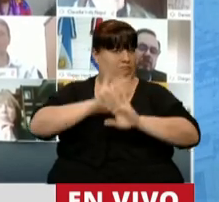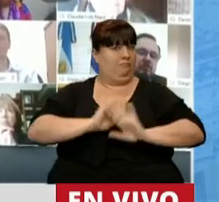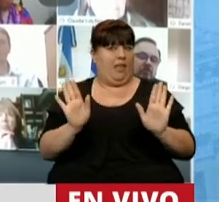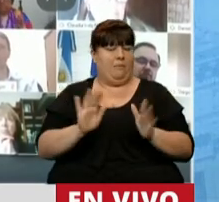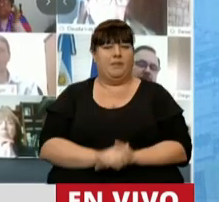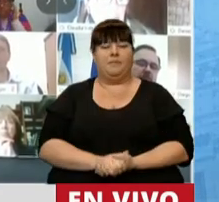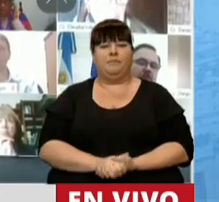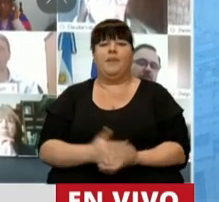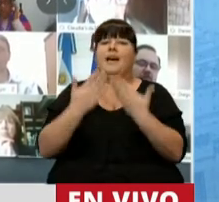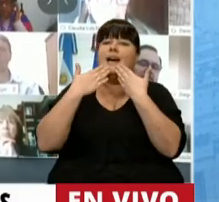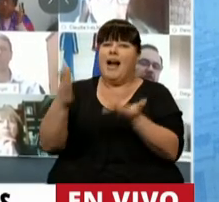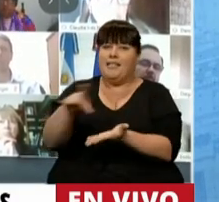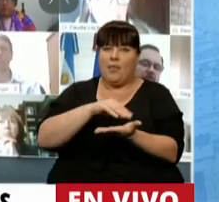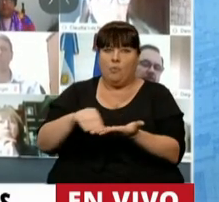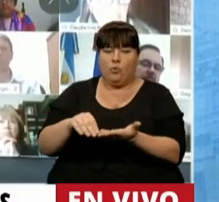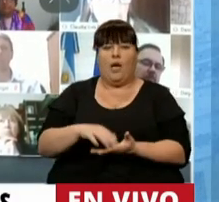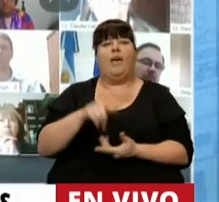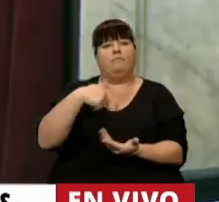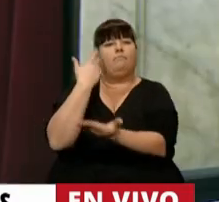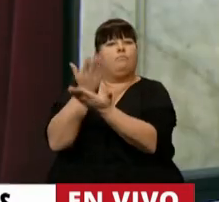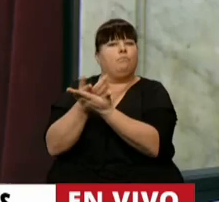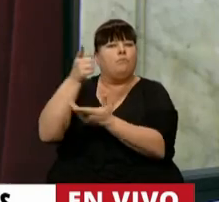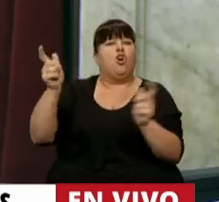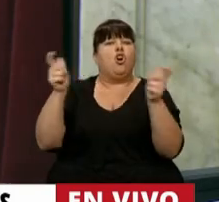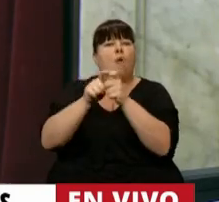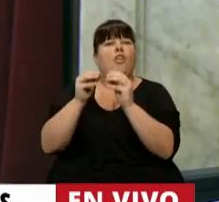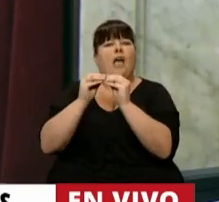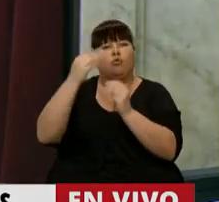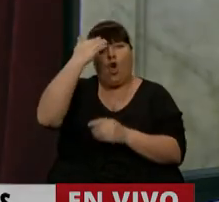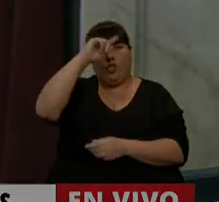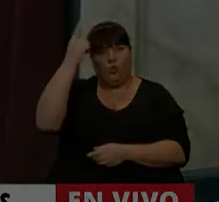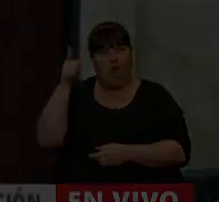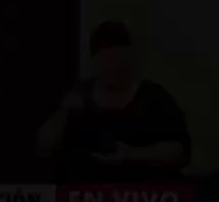Nada más. Gracias, diputada. Se girará a la Comisión de Asuntos Constitucionales.